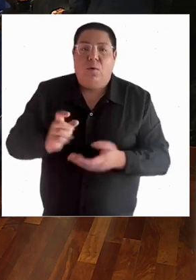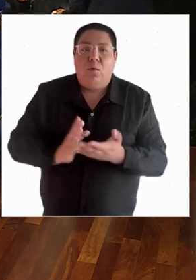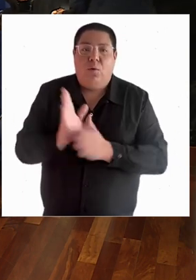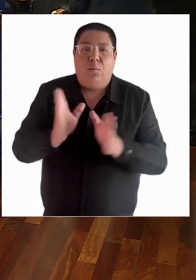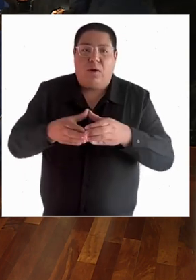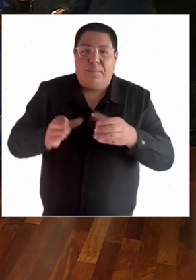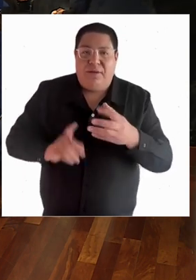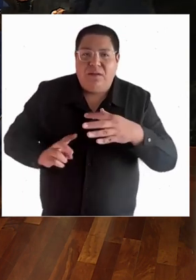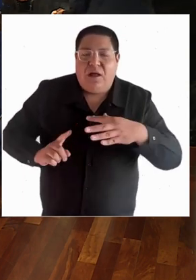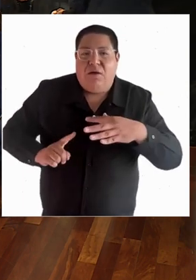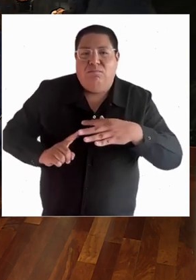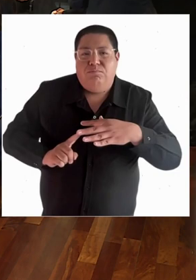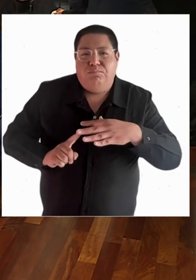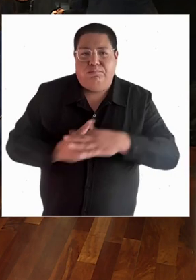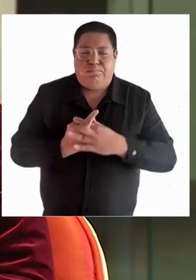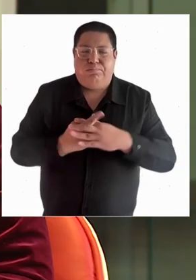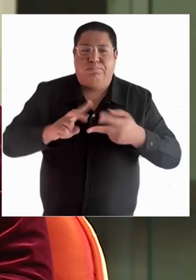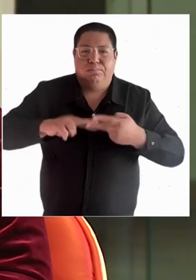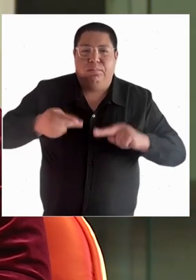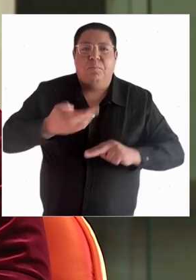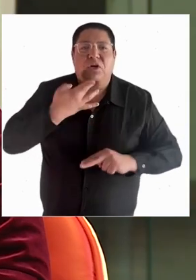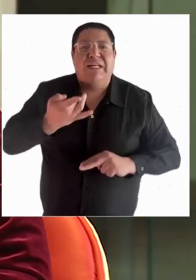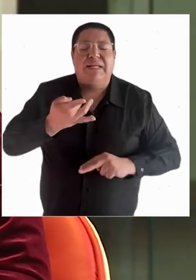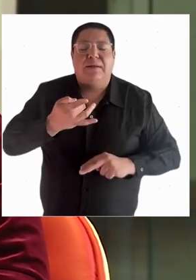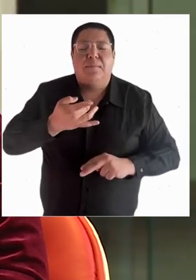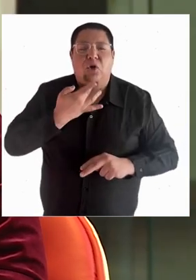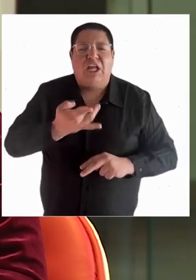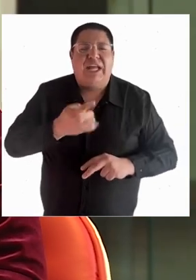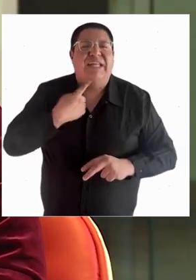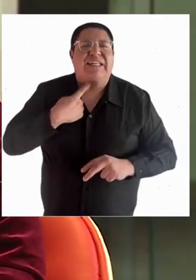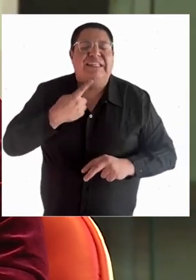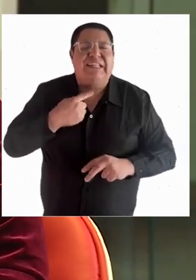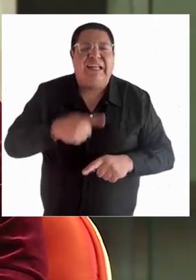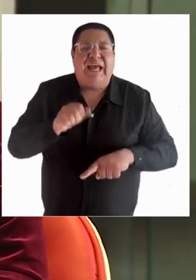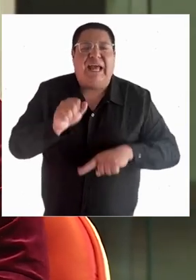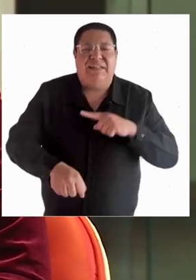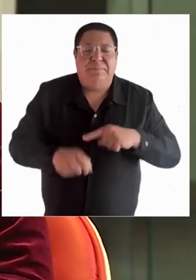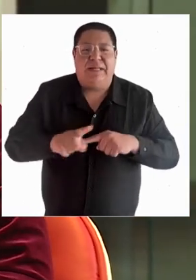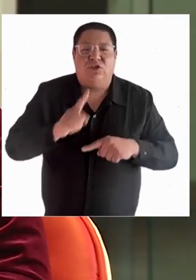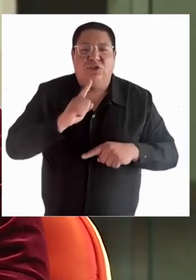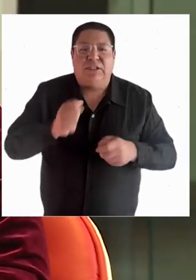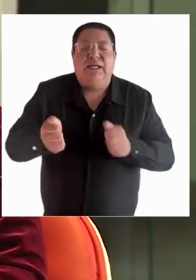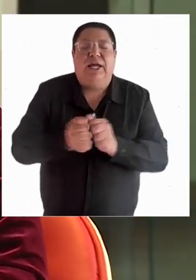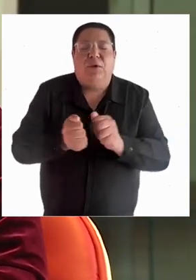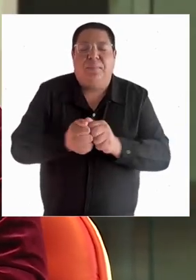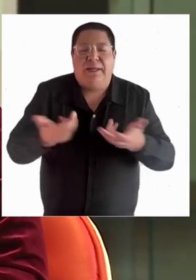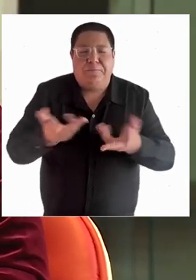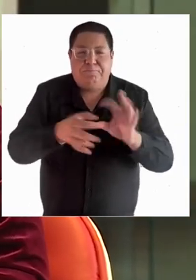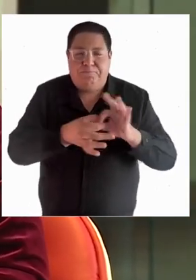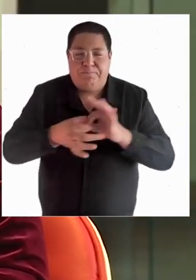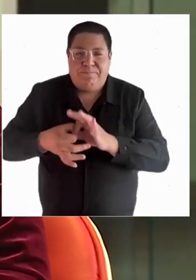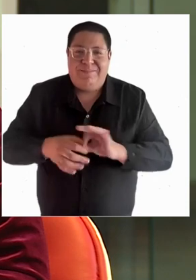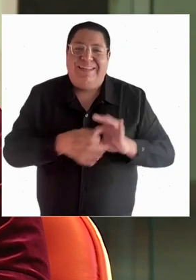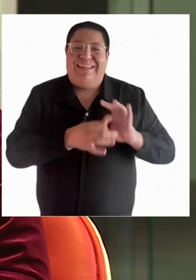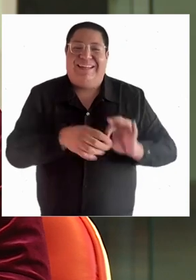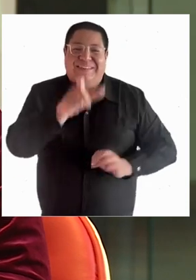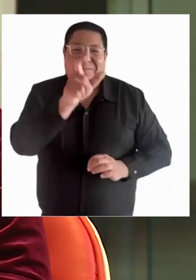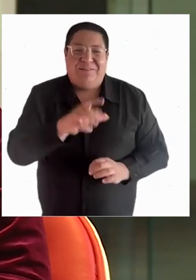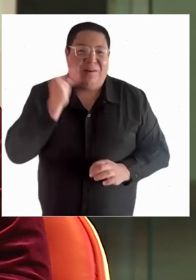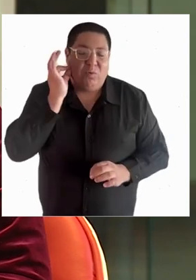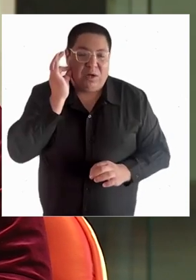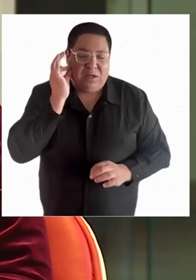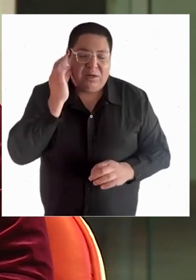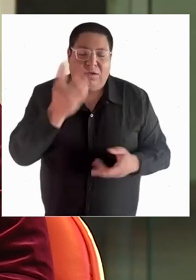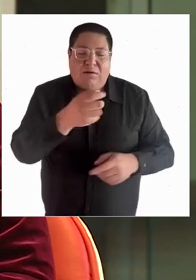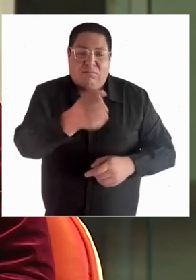espacios de conversación y sobre todo con las autoridades que están llevando las temáticas a la ley. Bueno, mi nombre es Constanza Soto,